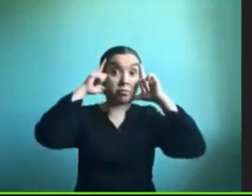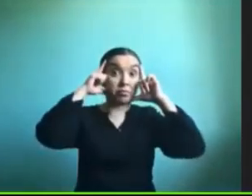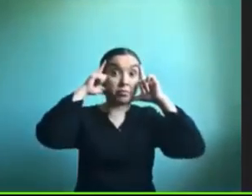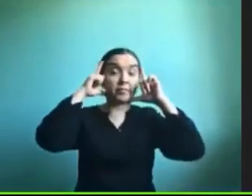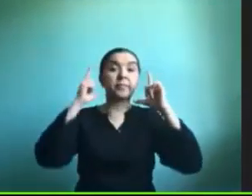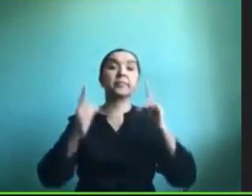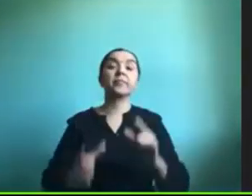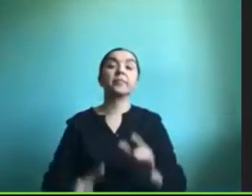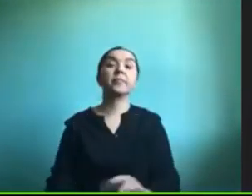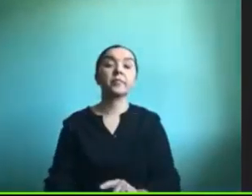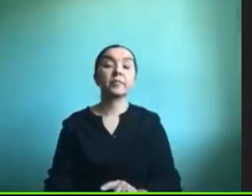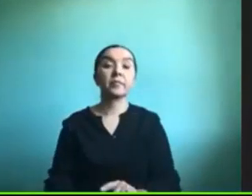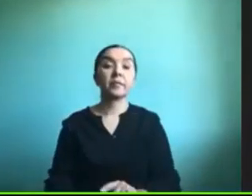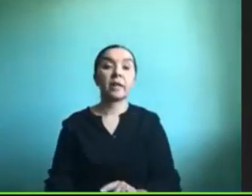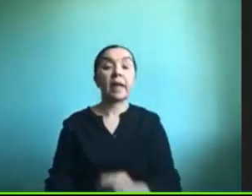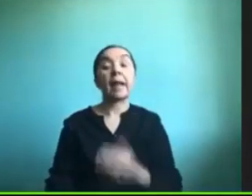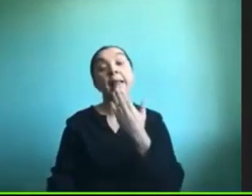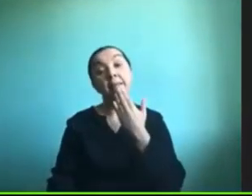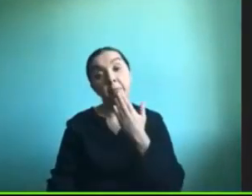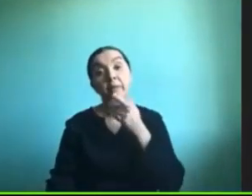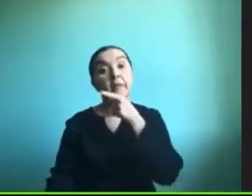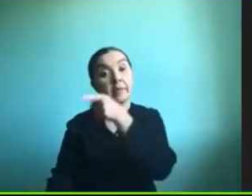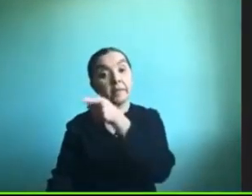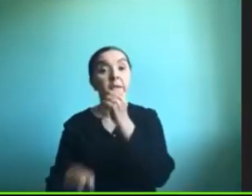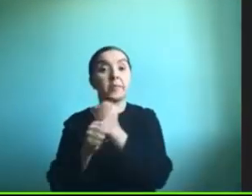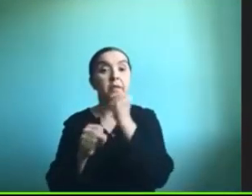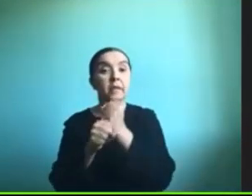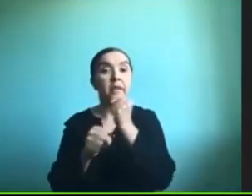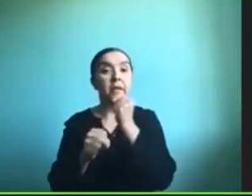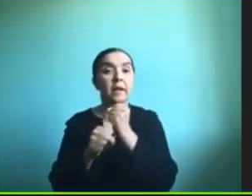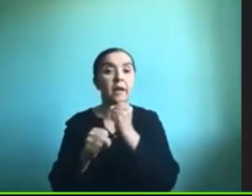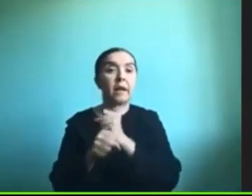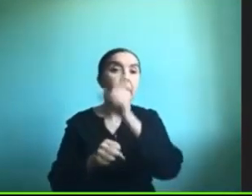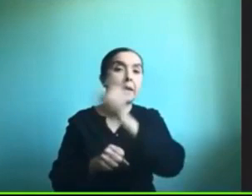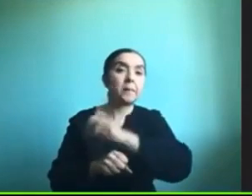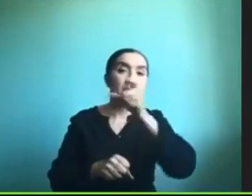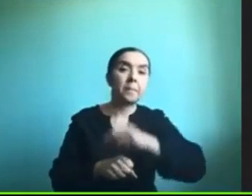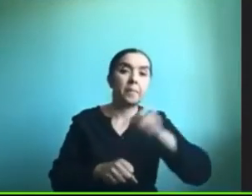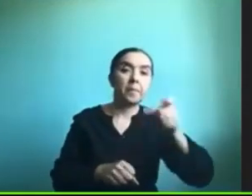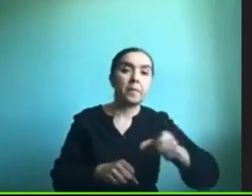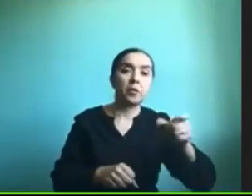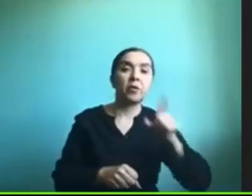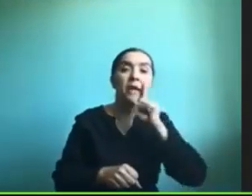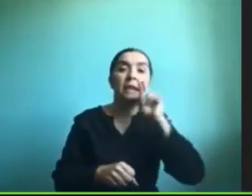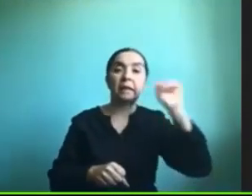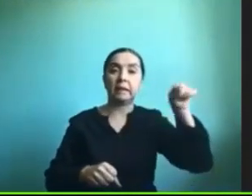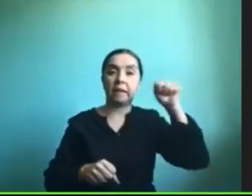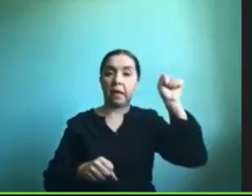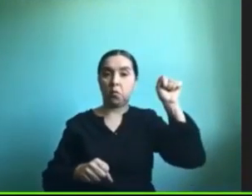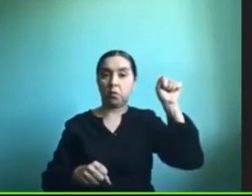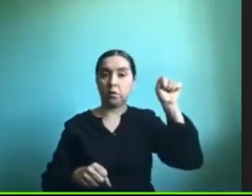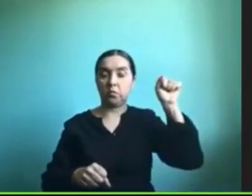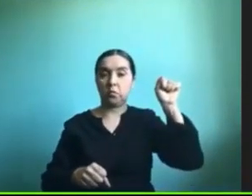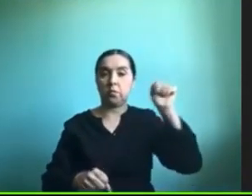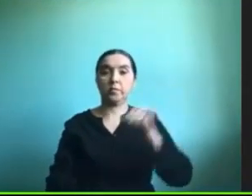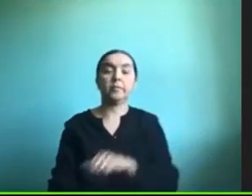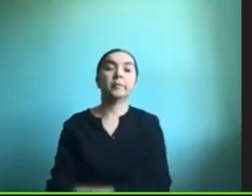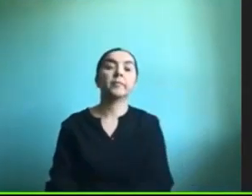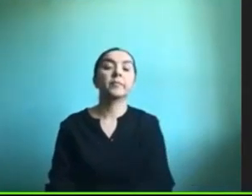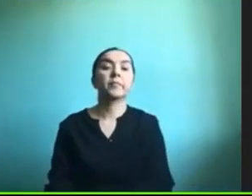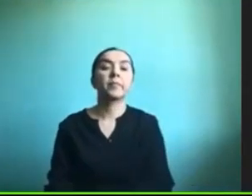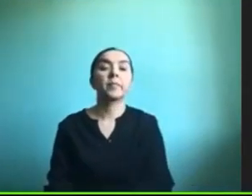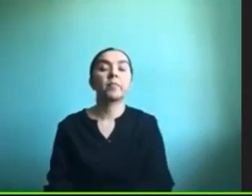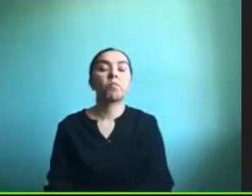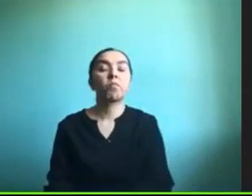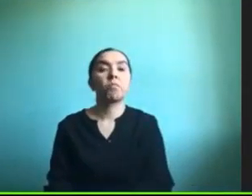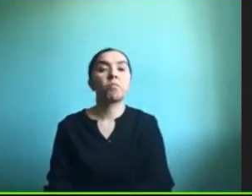y desde ahí poder trabajar con personas que tienen autismo nos preguntan bueno